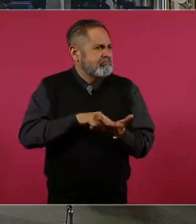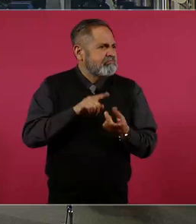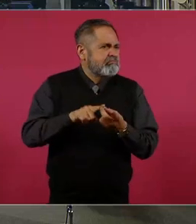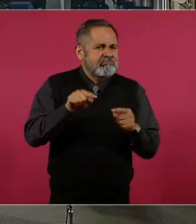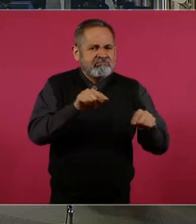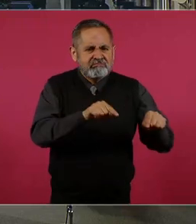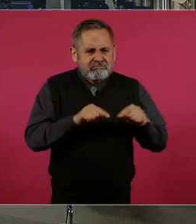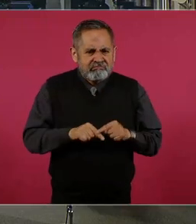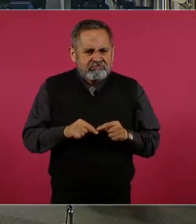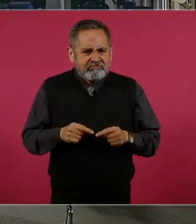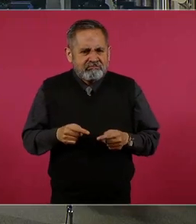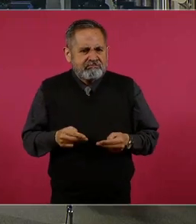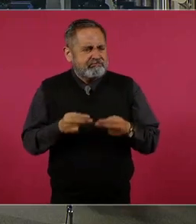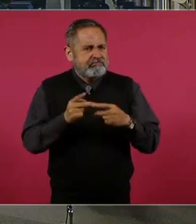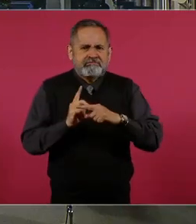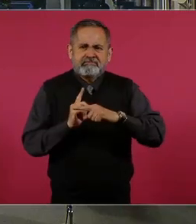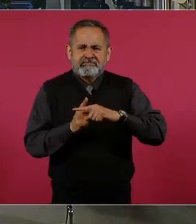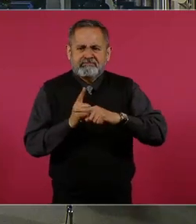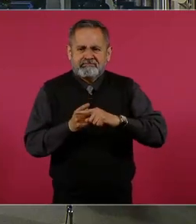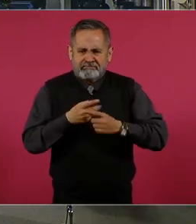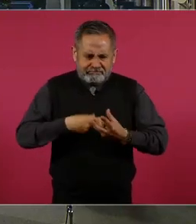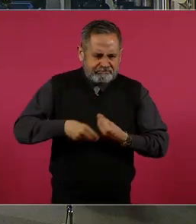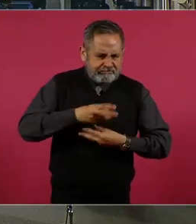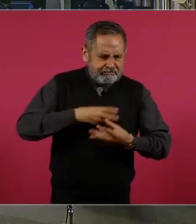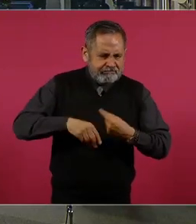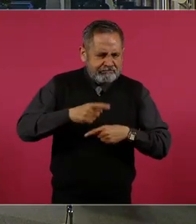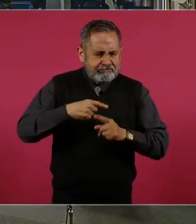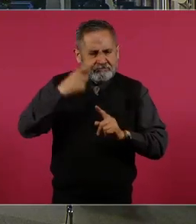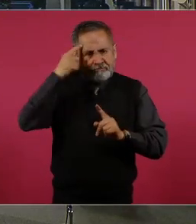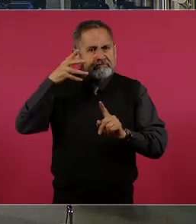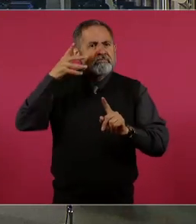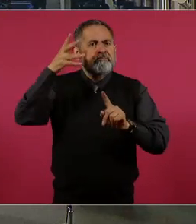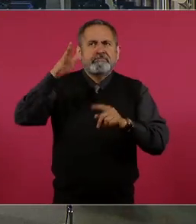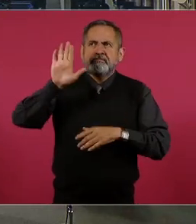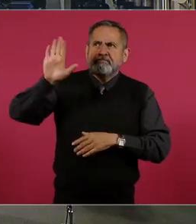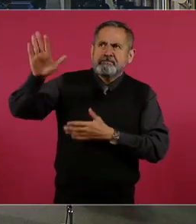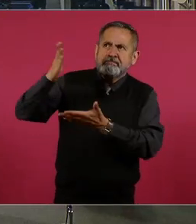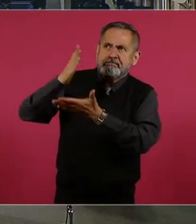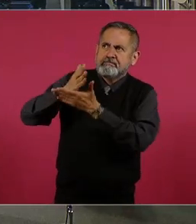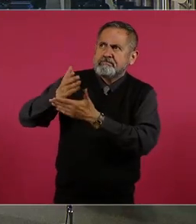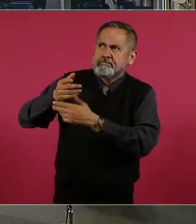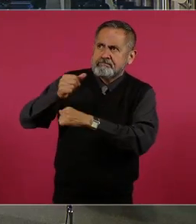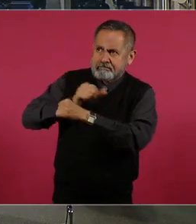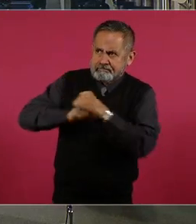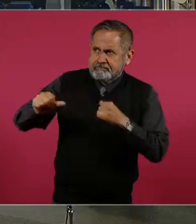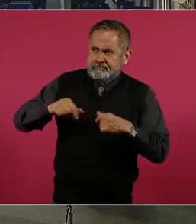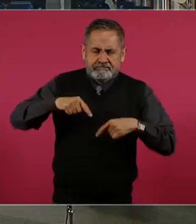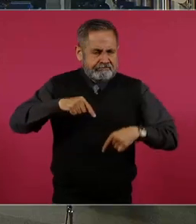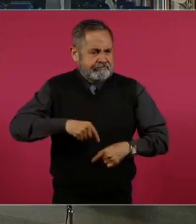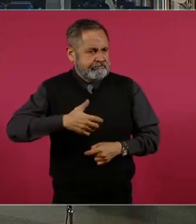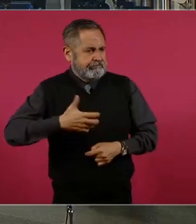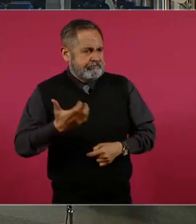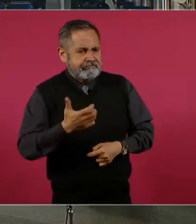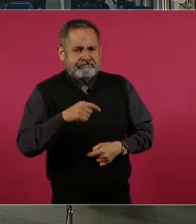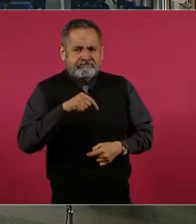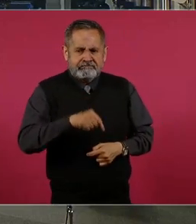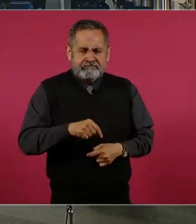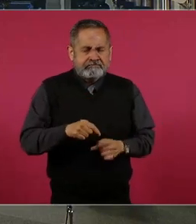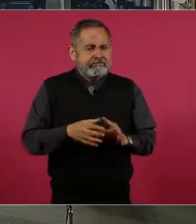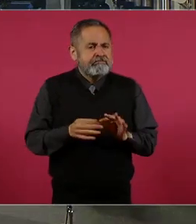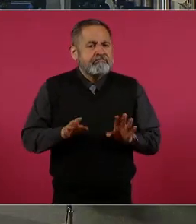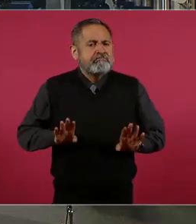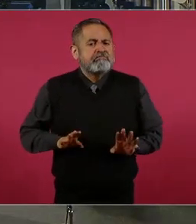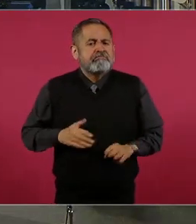efectos positivos traería esa sustitución de importaciones, si lo puedes explicar.